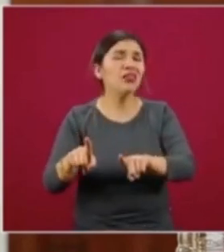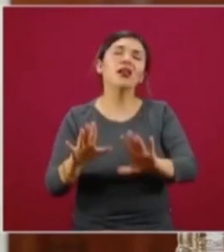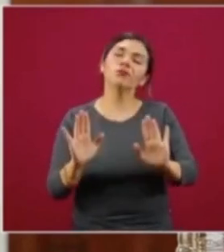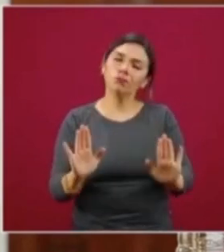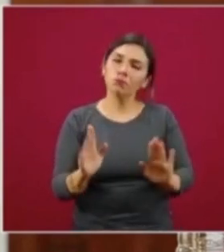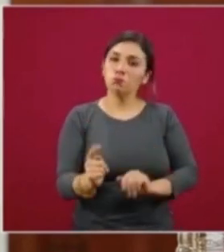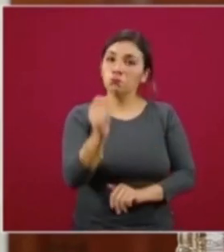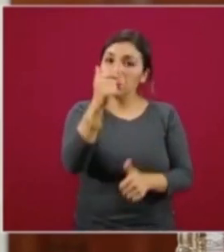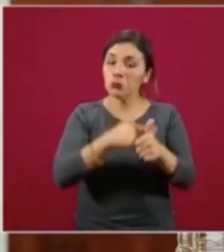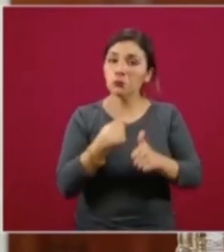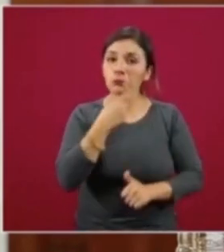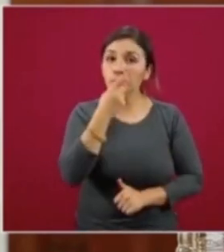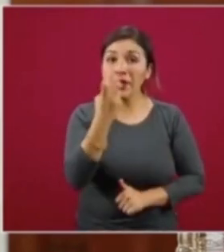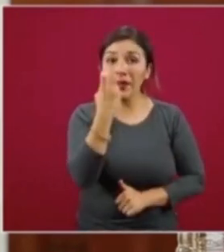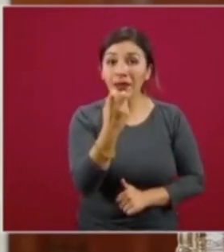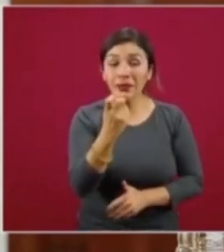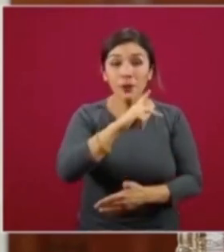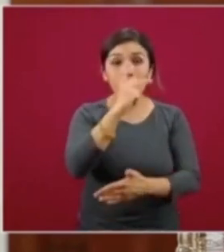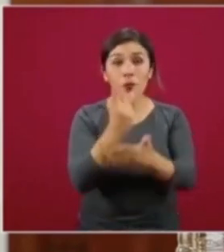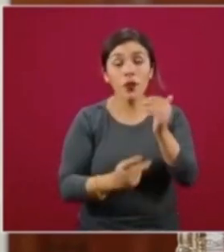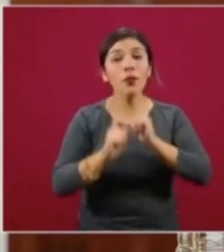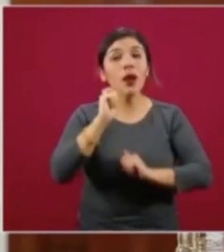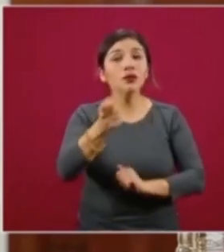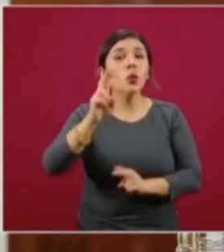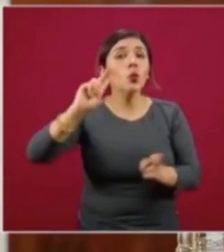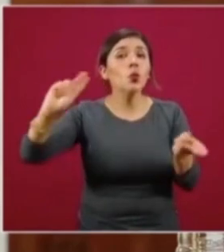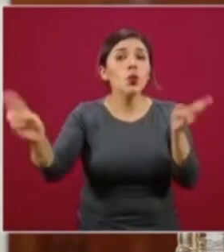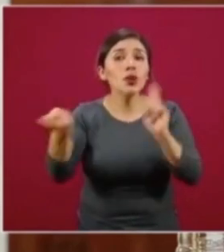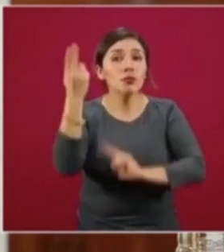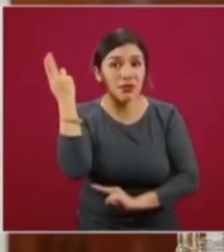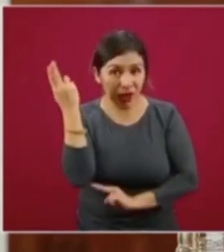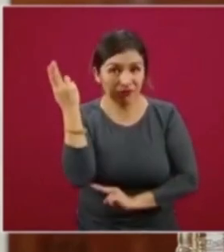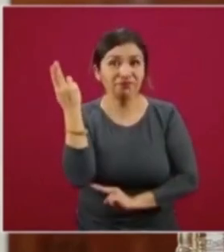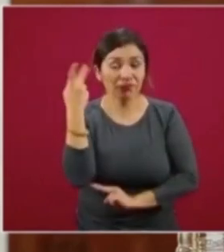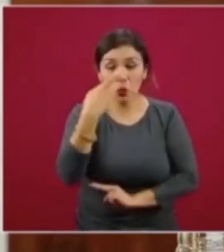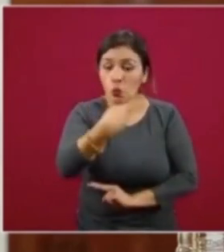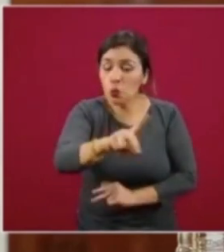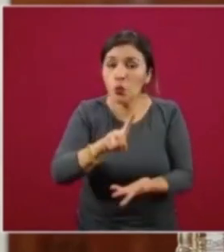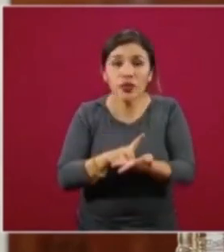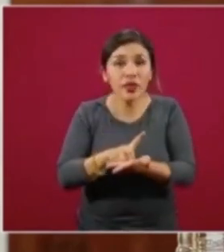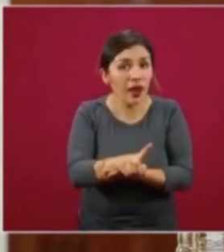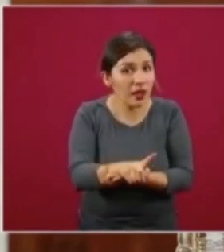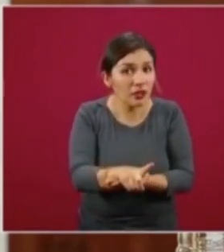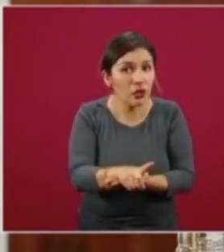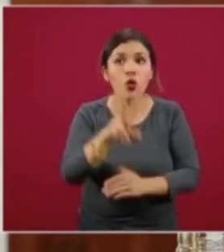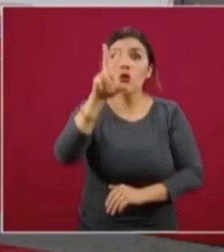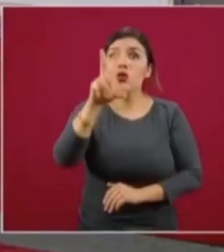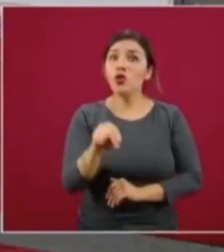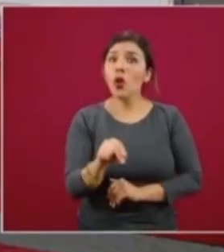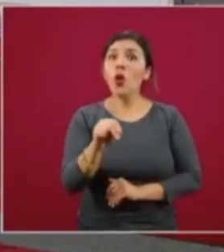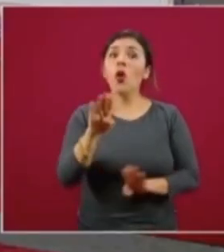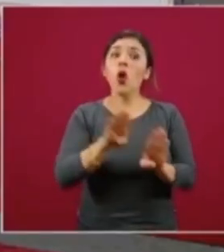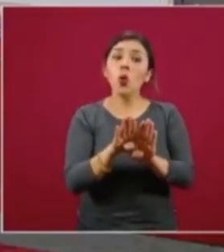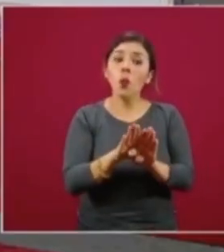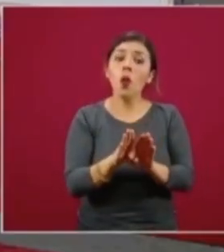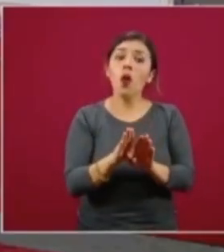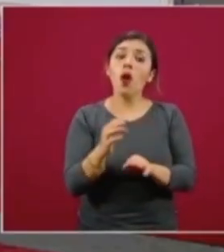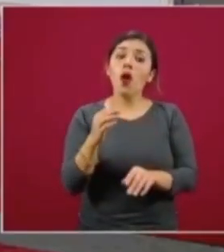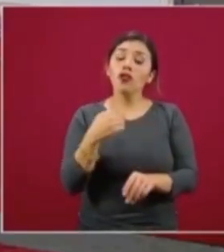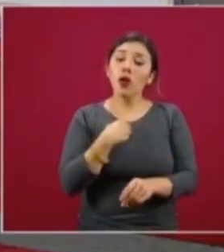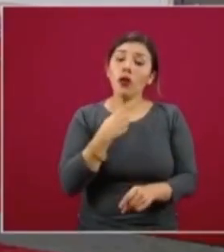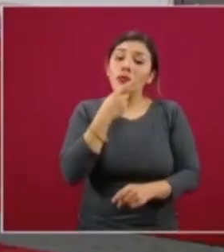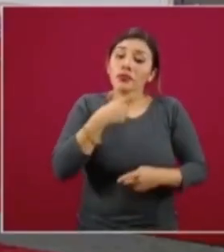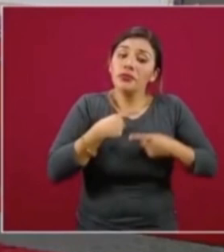primero decir, este programa es universal, hoy es un derecho y no es la concesión de nadie, es una